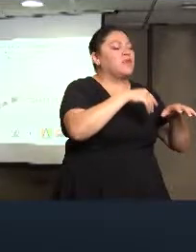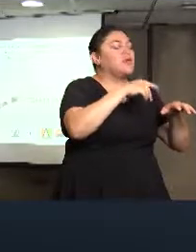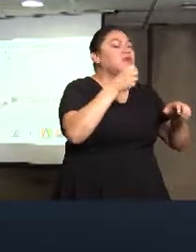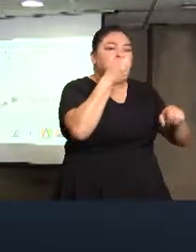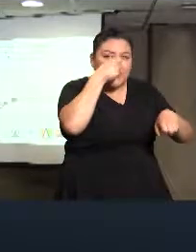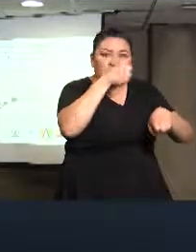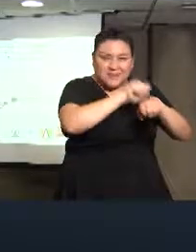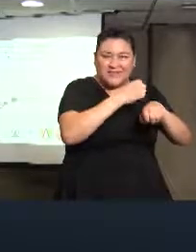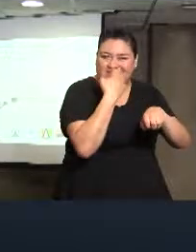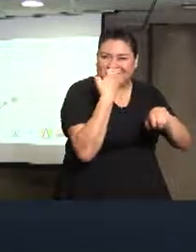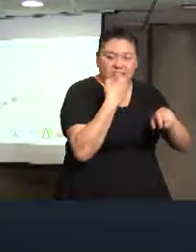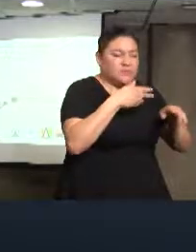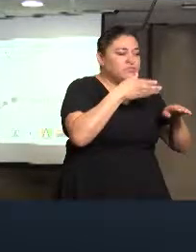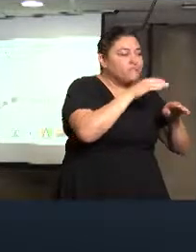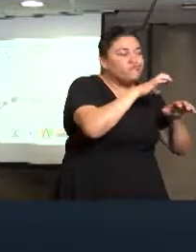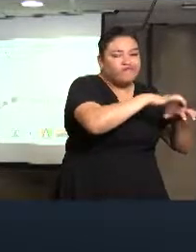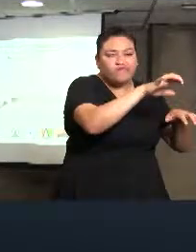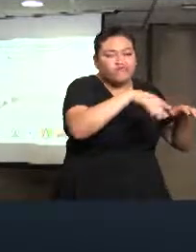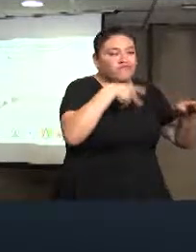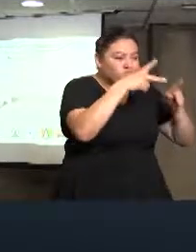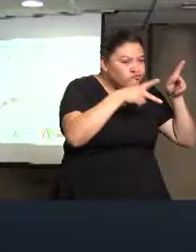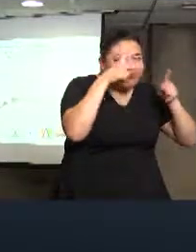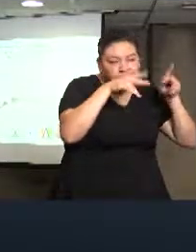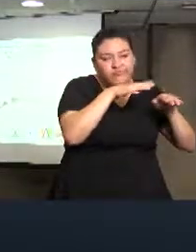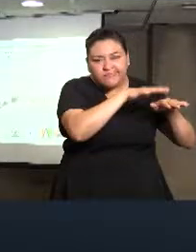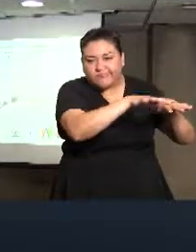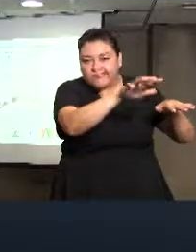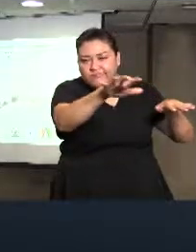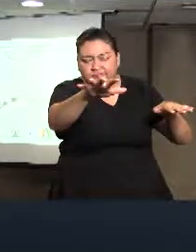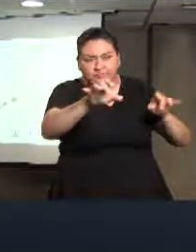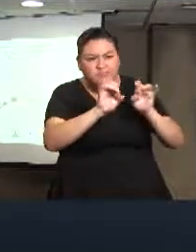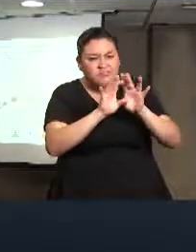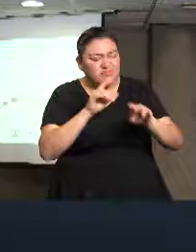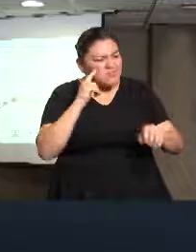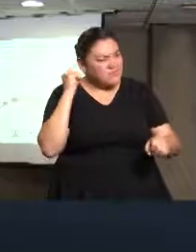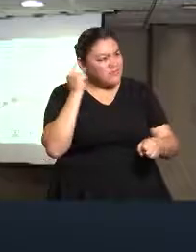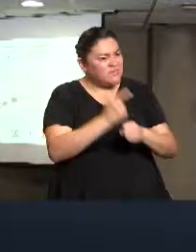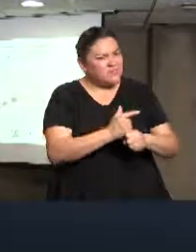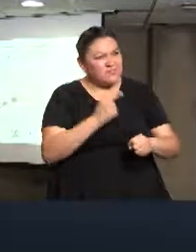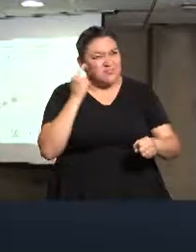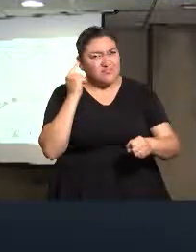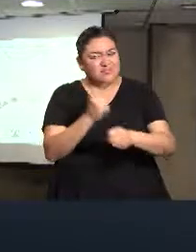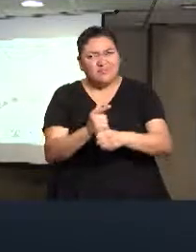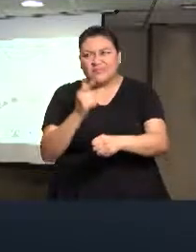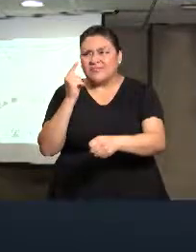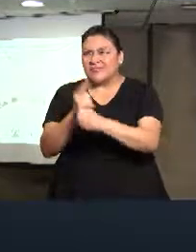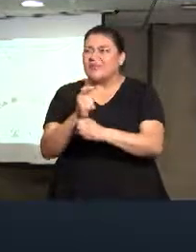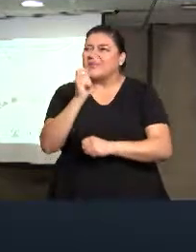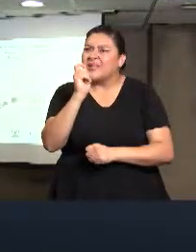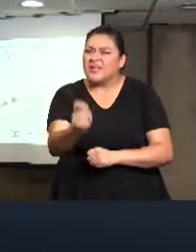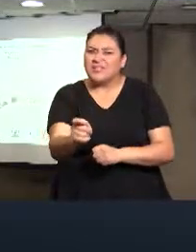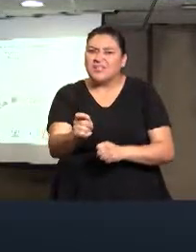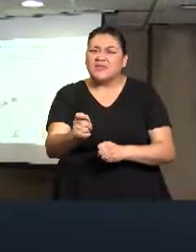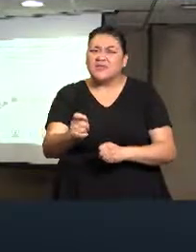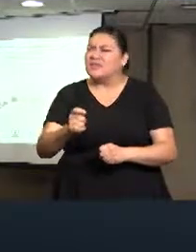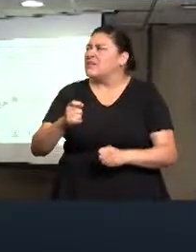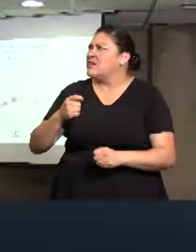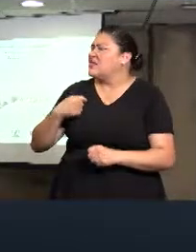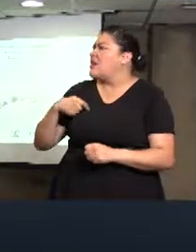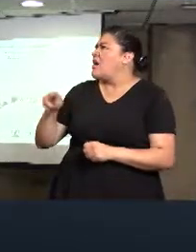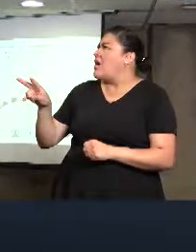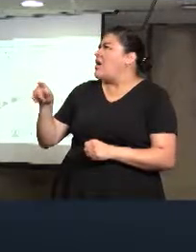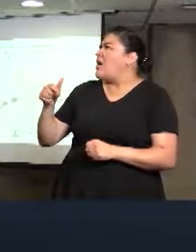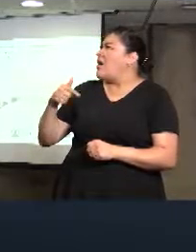de raíz de ahí donde vimos muchísimas personas empezar a decir, oye a mí me están